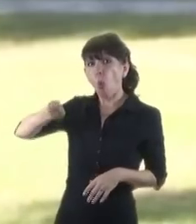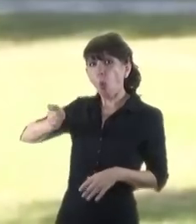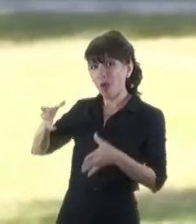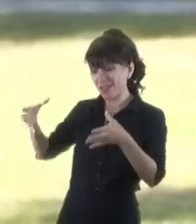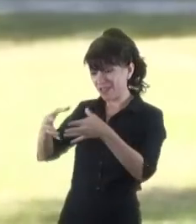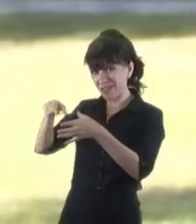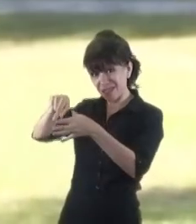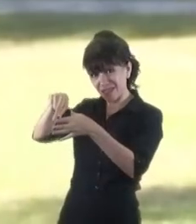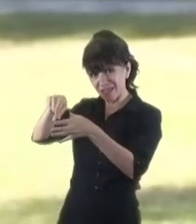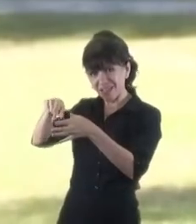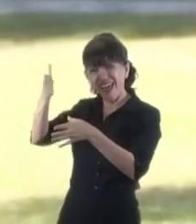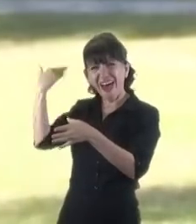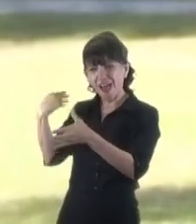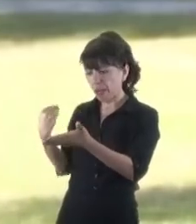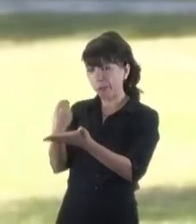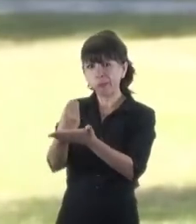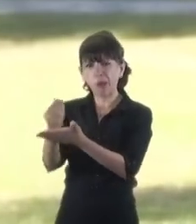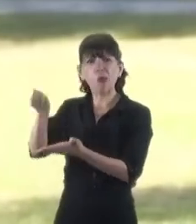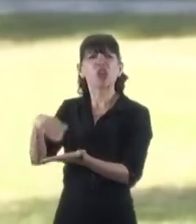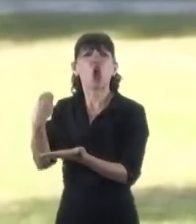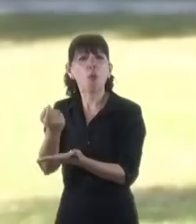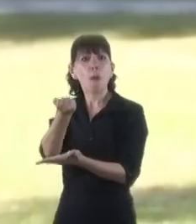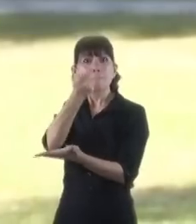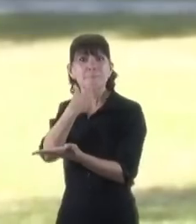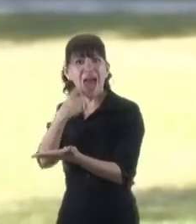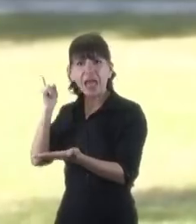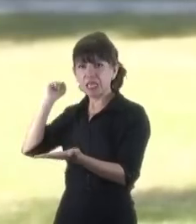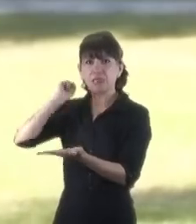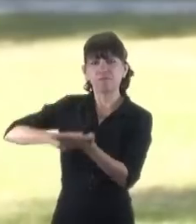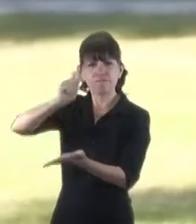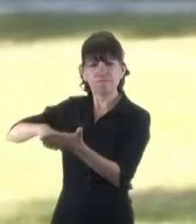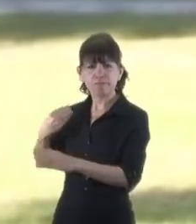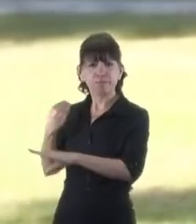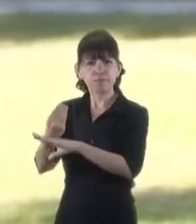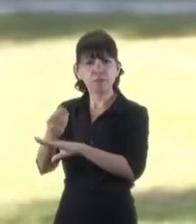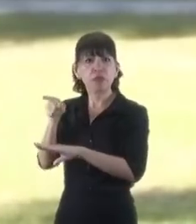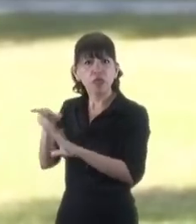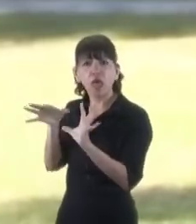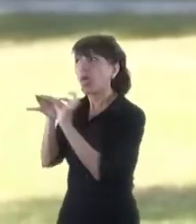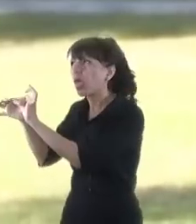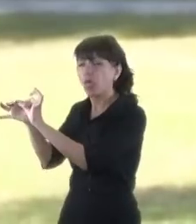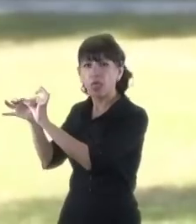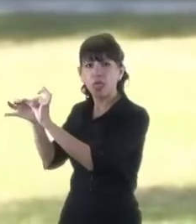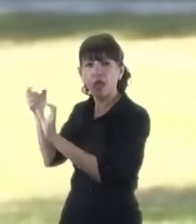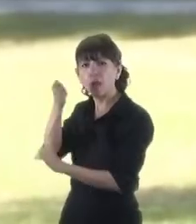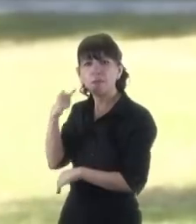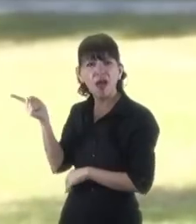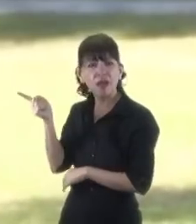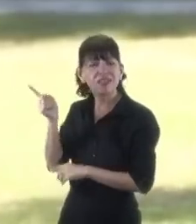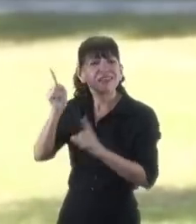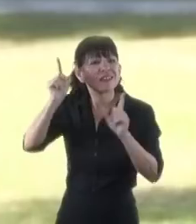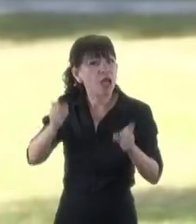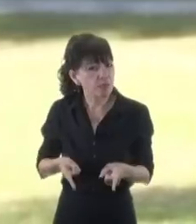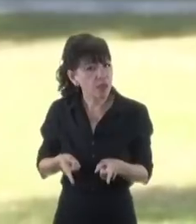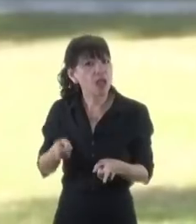por decreto por Mauricio Macri siguen respondiendo a sus órdenes. Tampoco es casual que hayan dictado la suspensión de